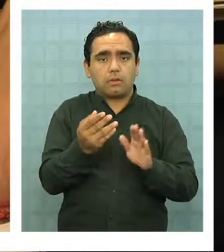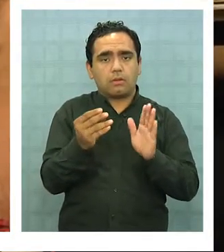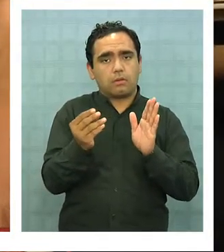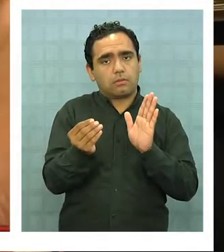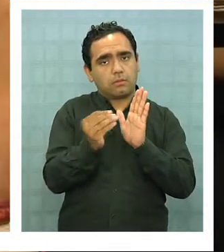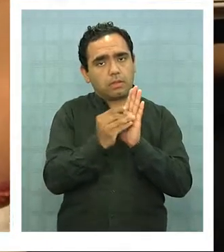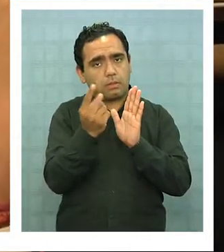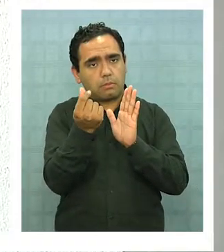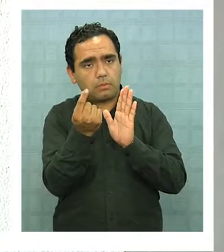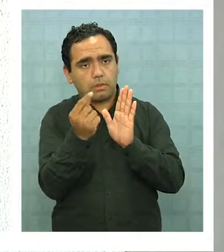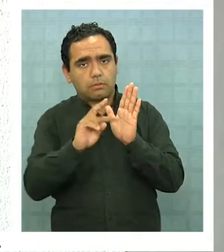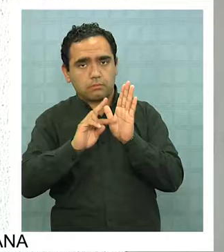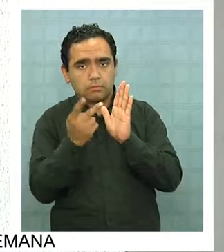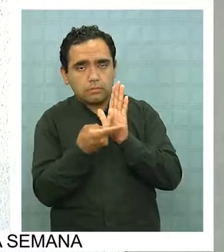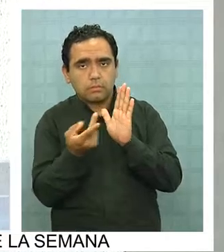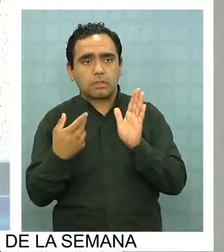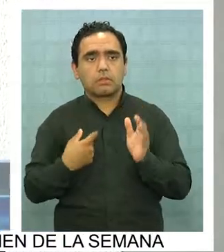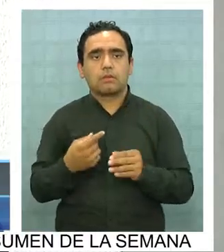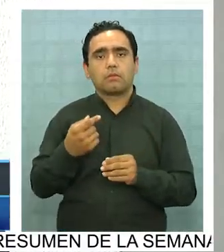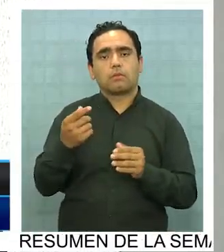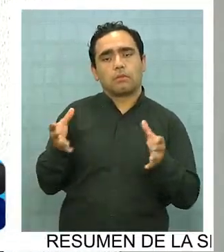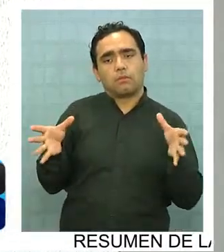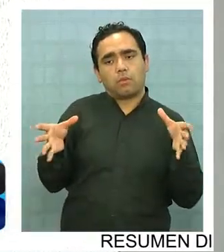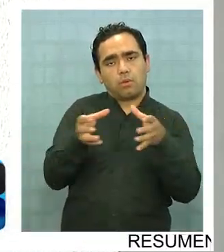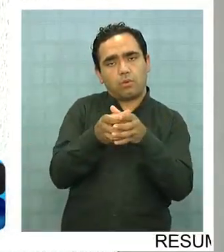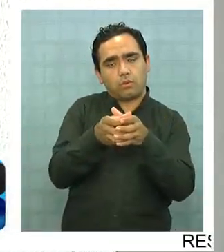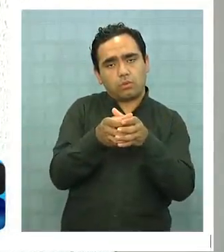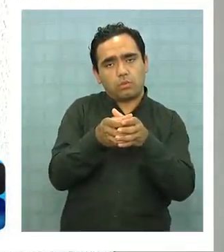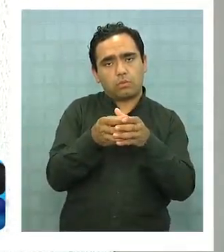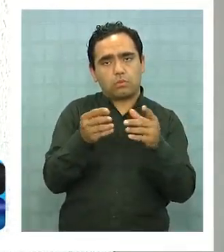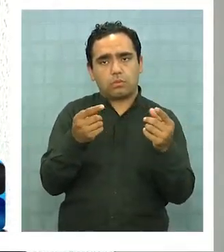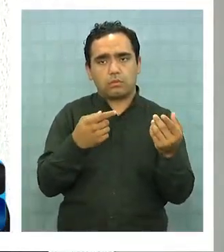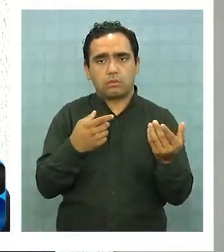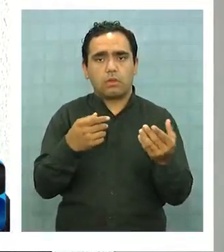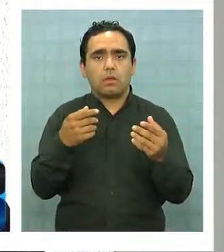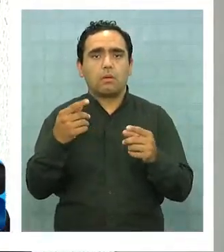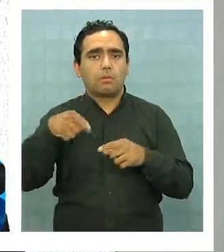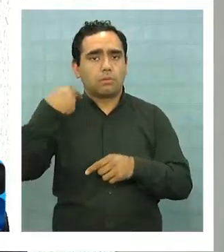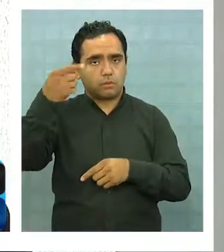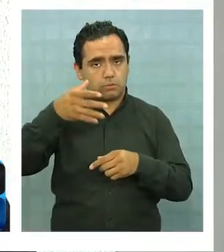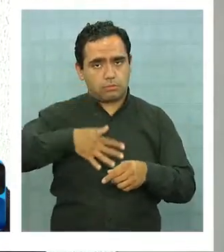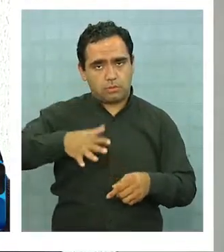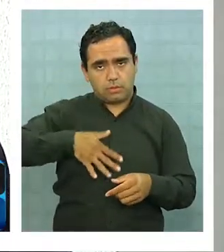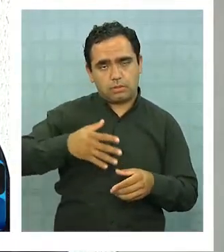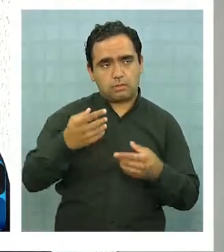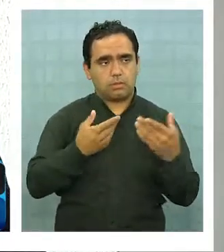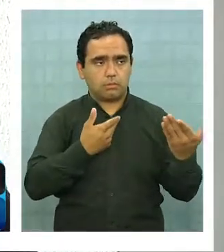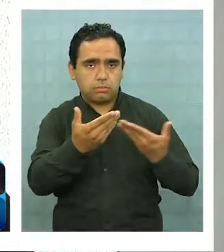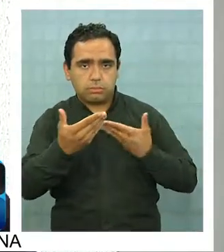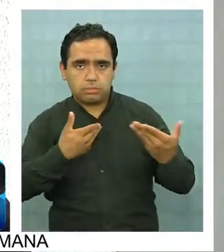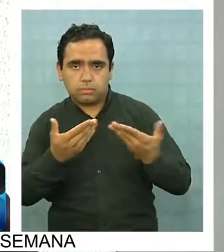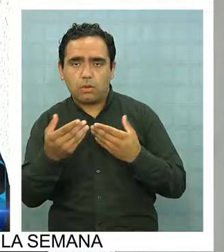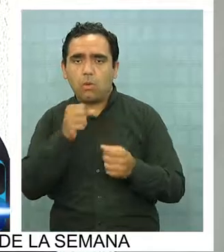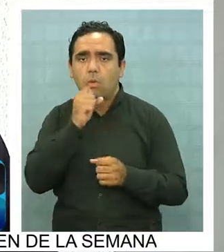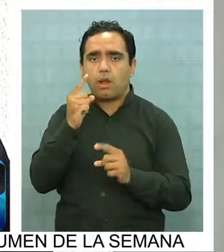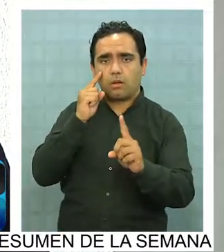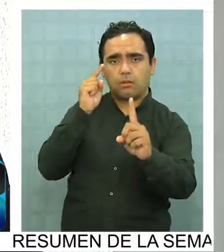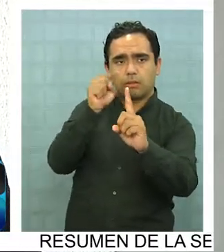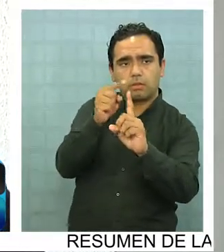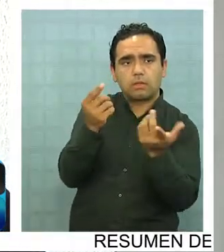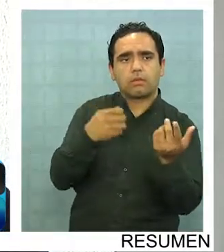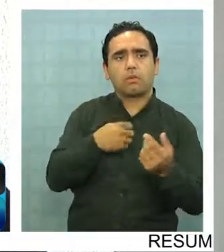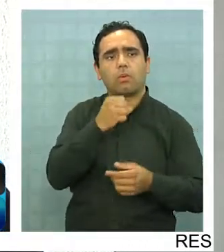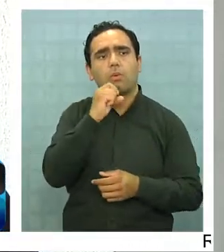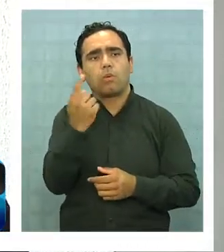explicación. Nos vamos a juntar nuevamente el próximo día martes a debatir, a dar un perfil, a ver cuáles son los objetivos que queremos, cuál es la